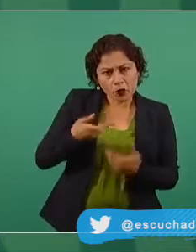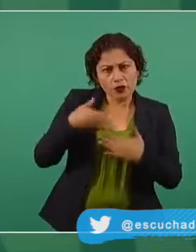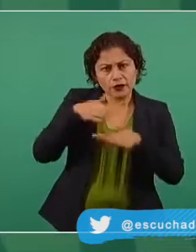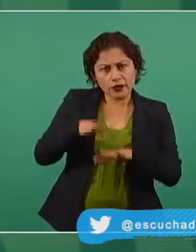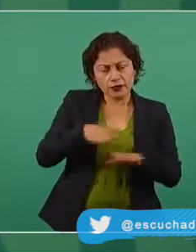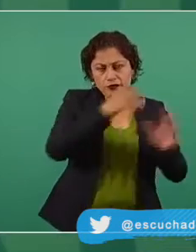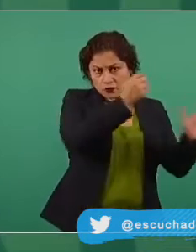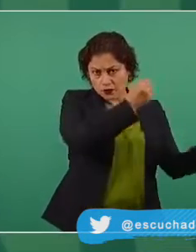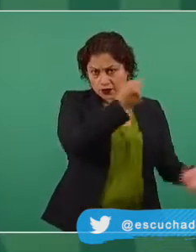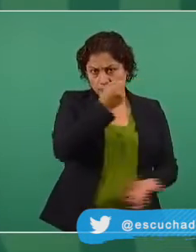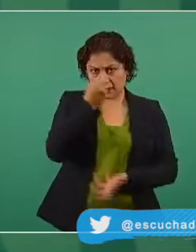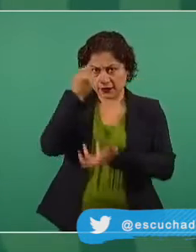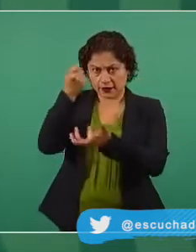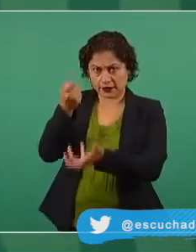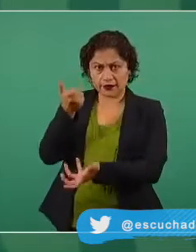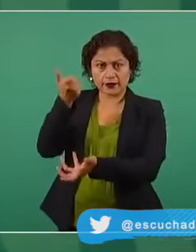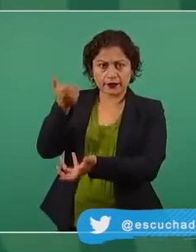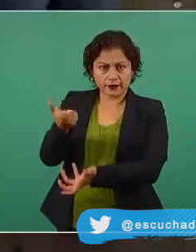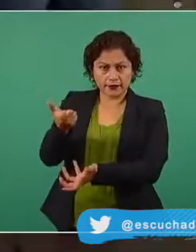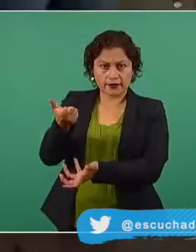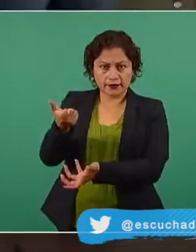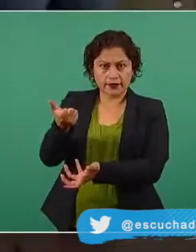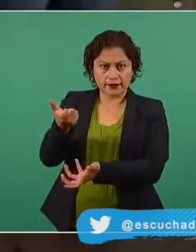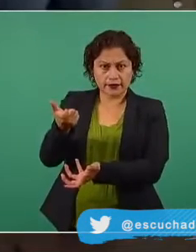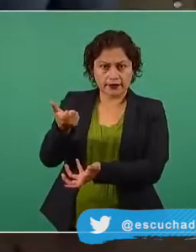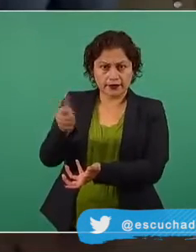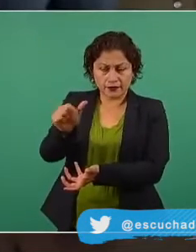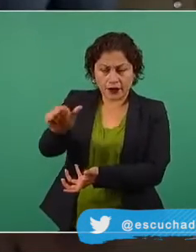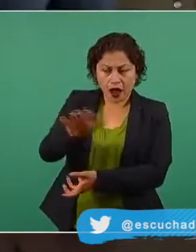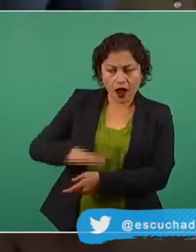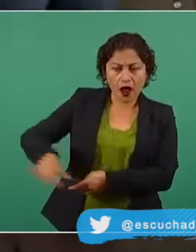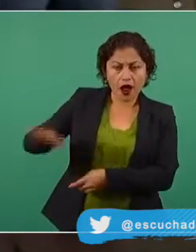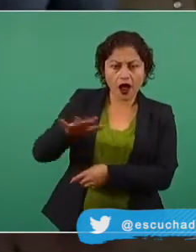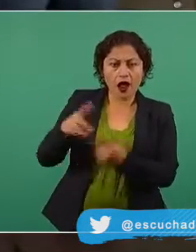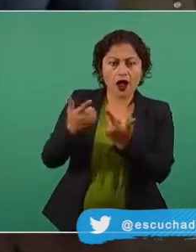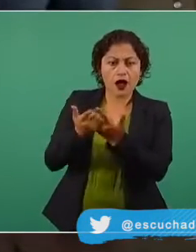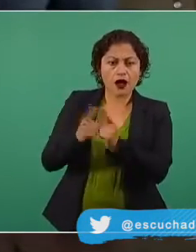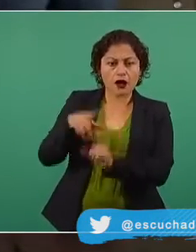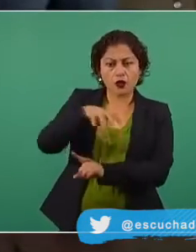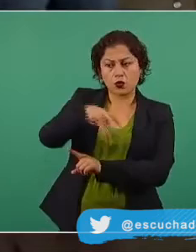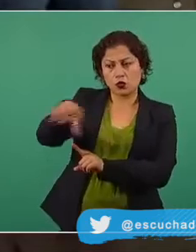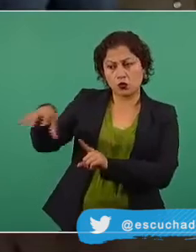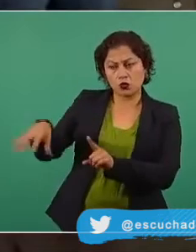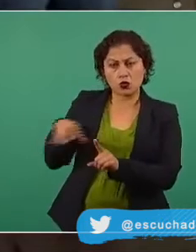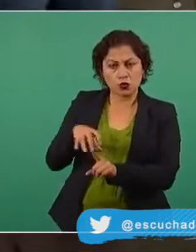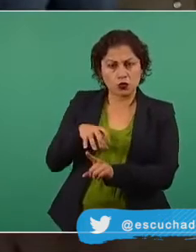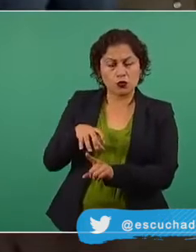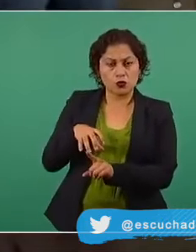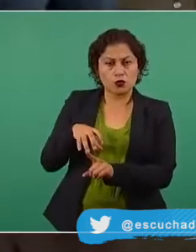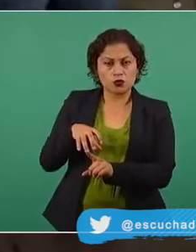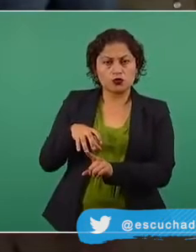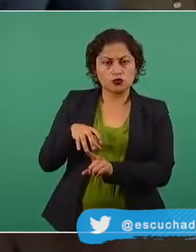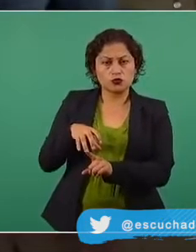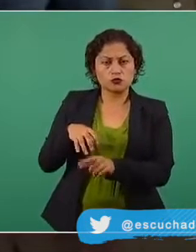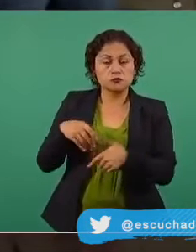democracia. Por este motivo pidió a los reporteros que acuden a las conferencias no tocar temas electorales.